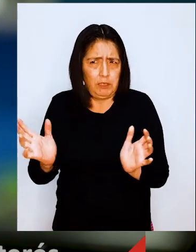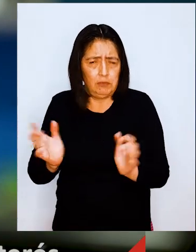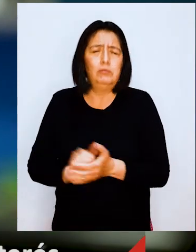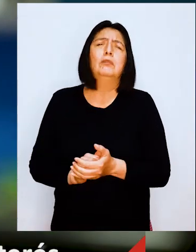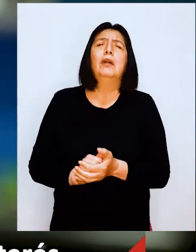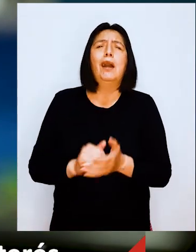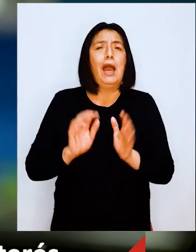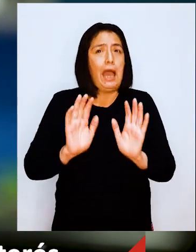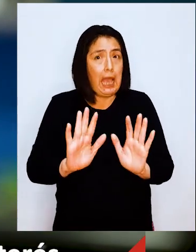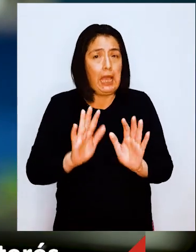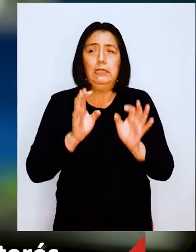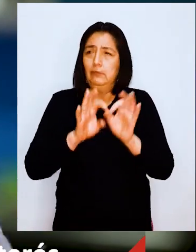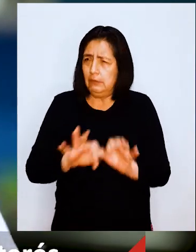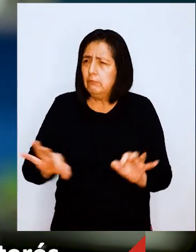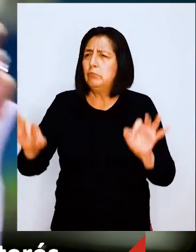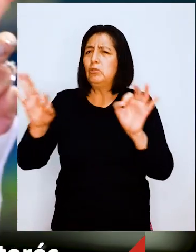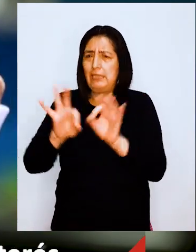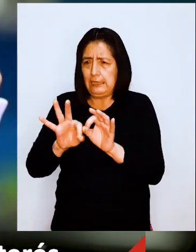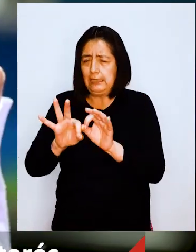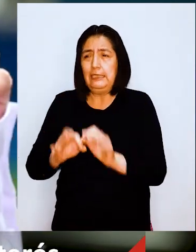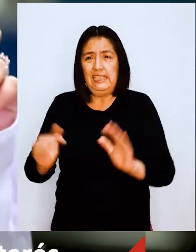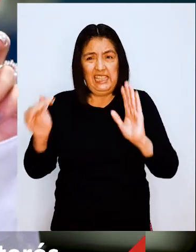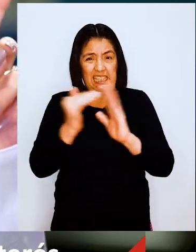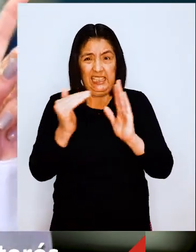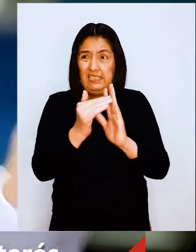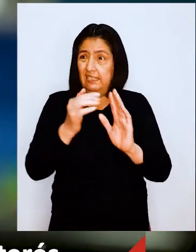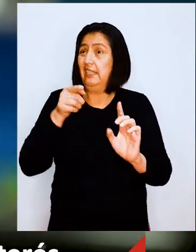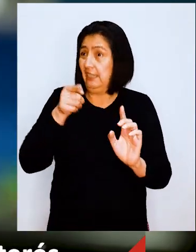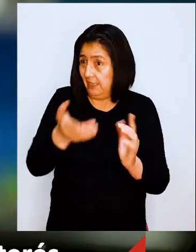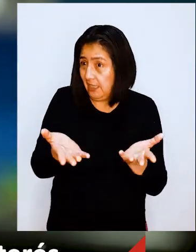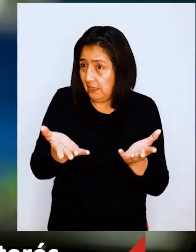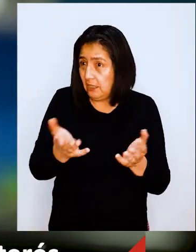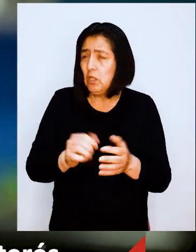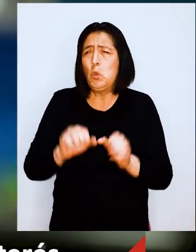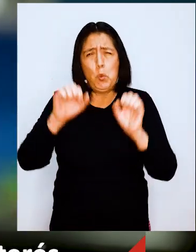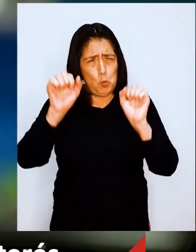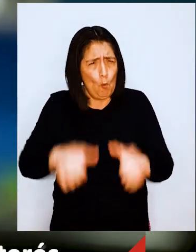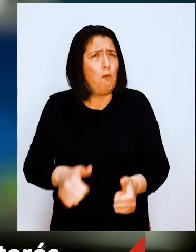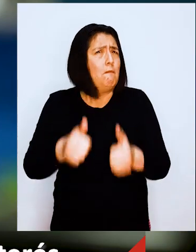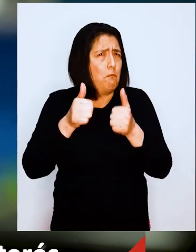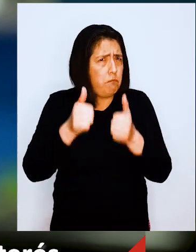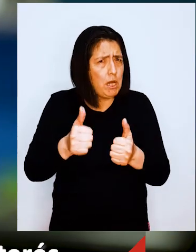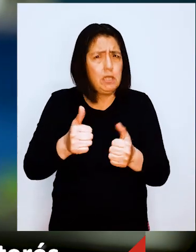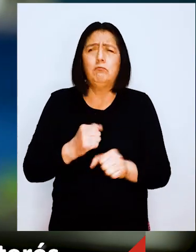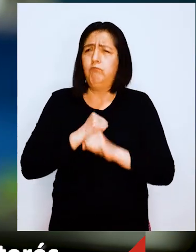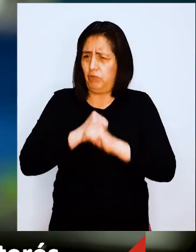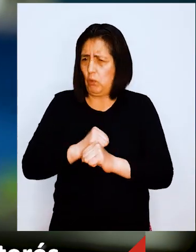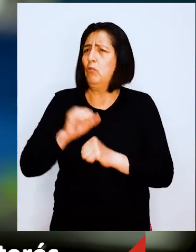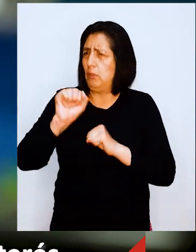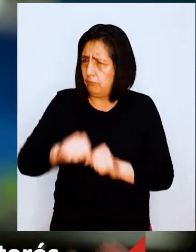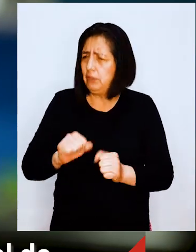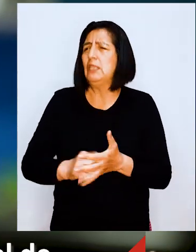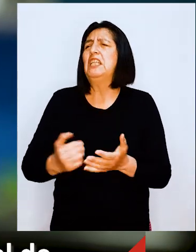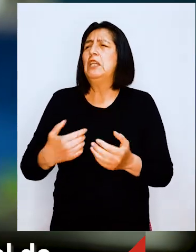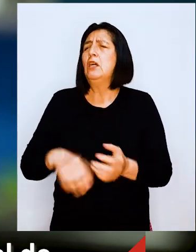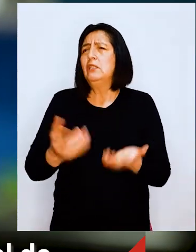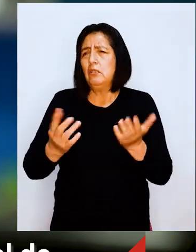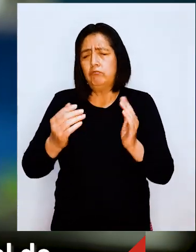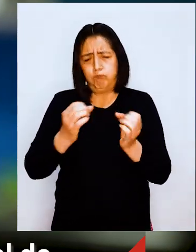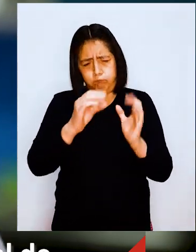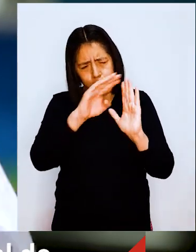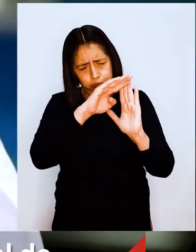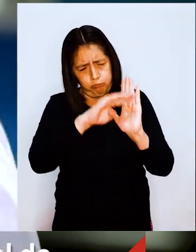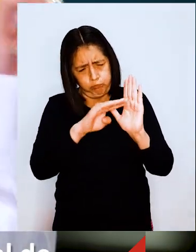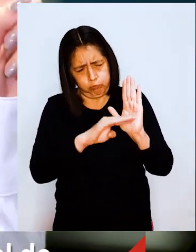Un detalle importante es que la vivienda de interés social es digna y segura, es decir, cumple con todos los